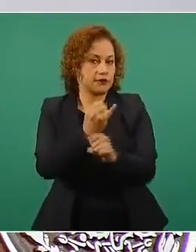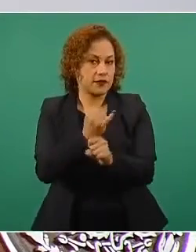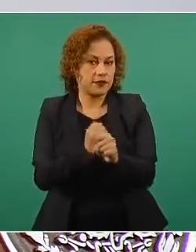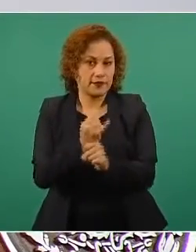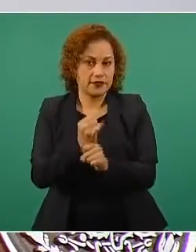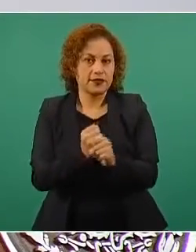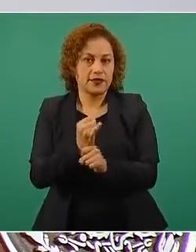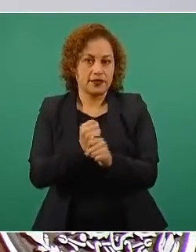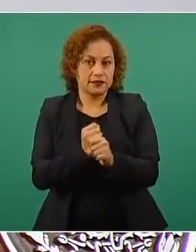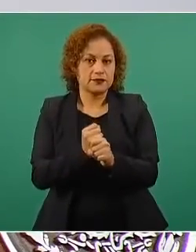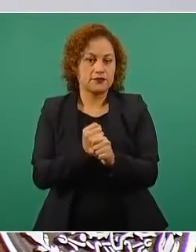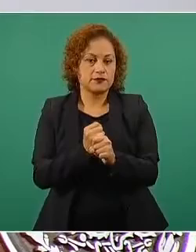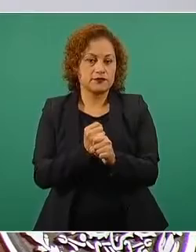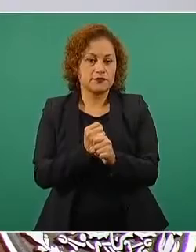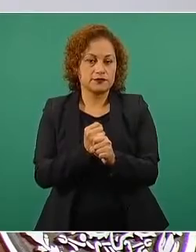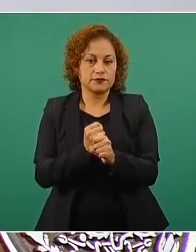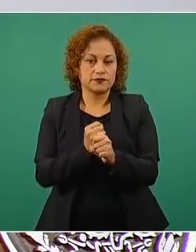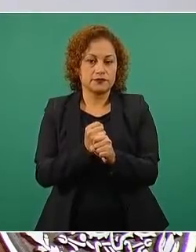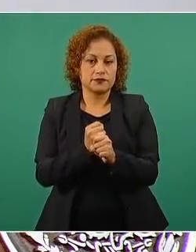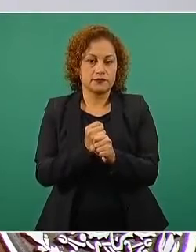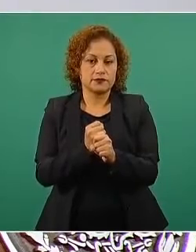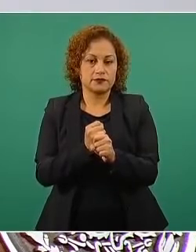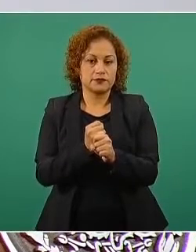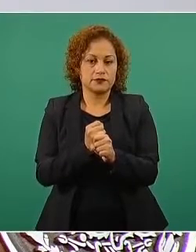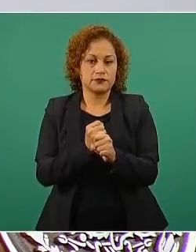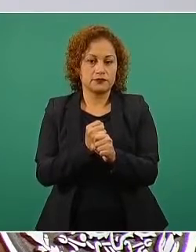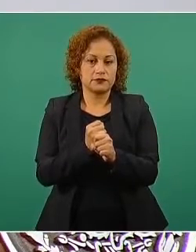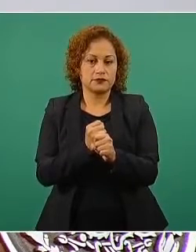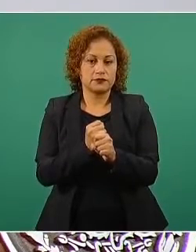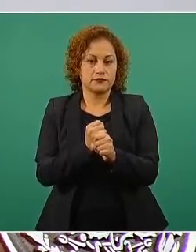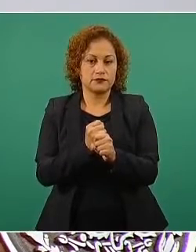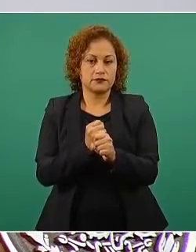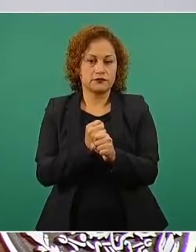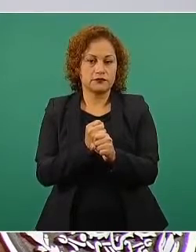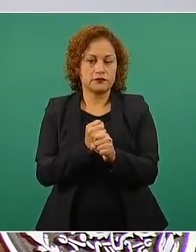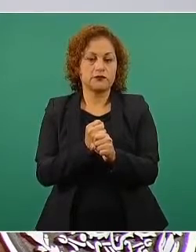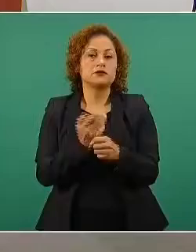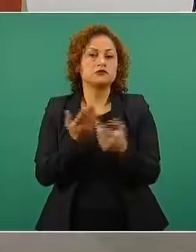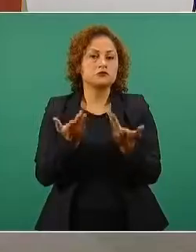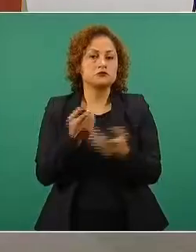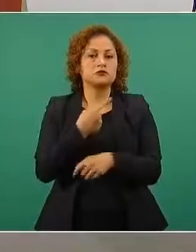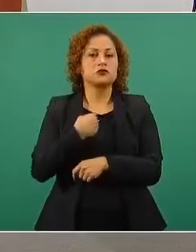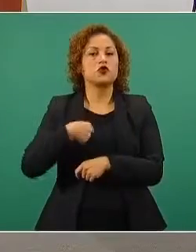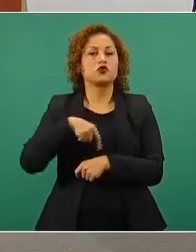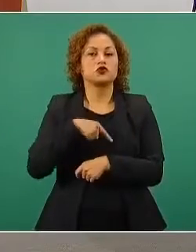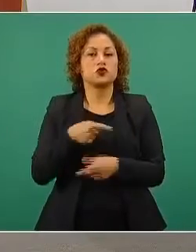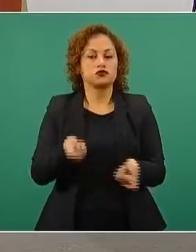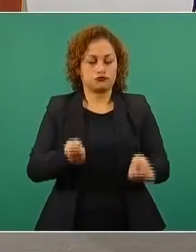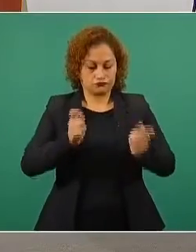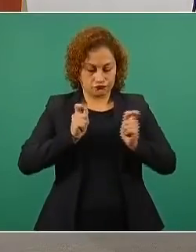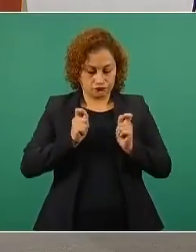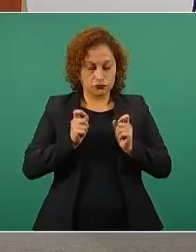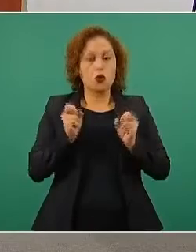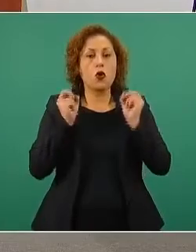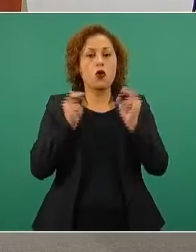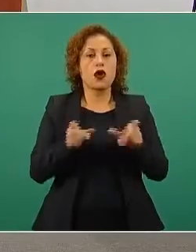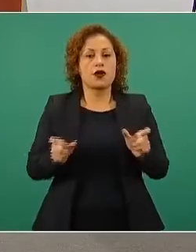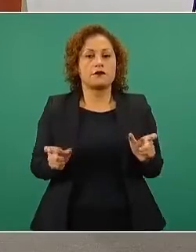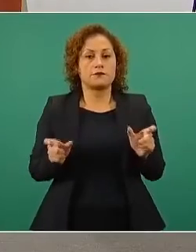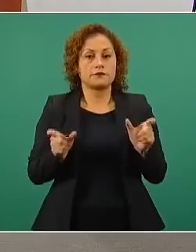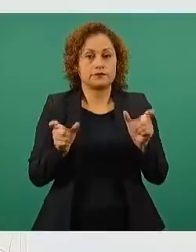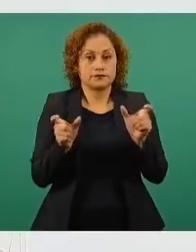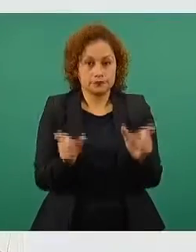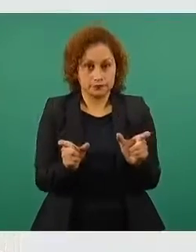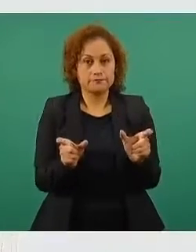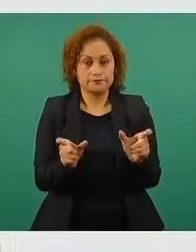lo que se está realizando es darle protección por nuestra parte, darle protección a